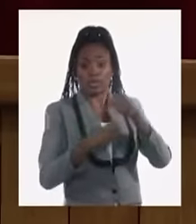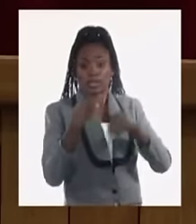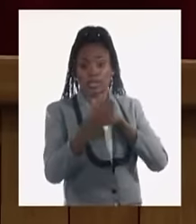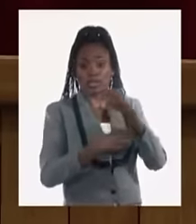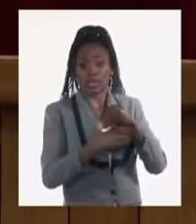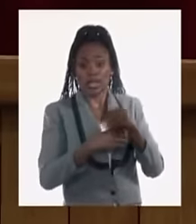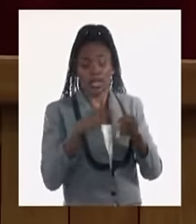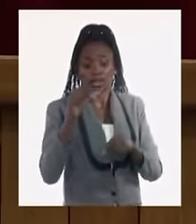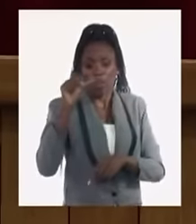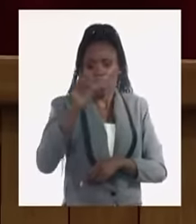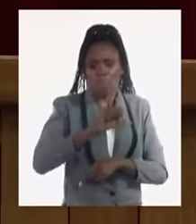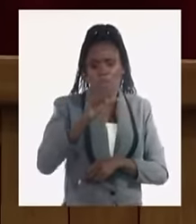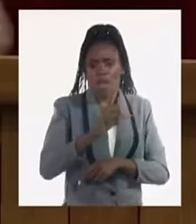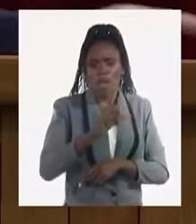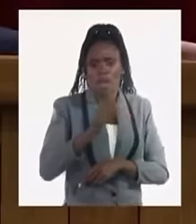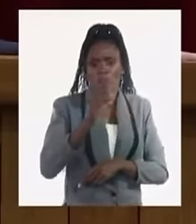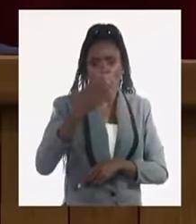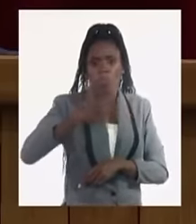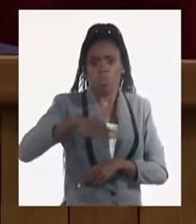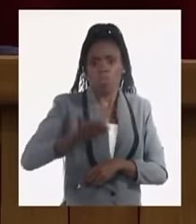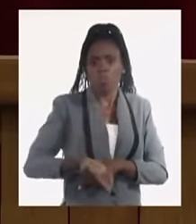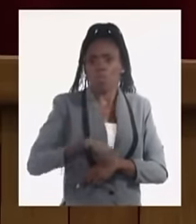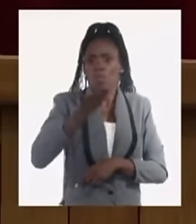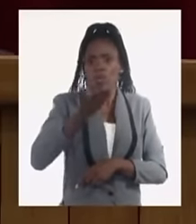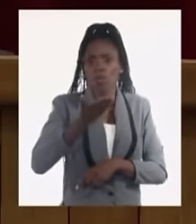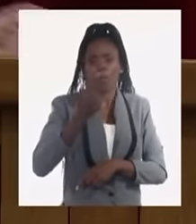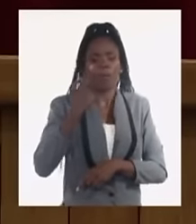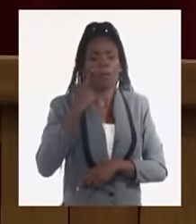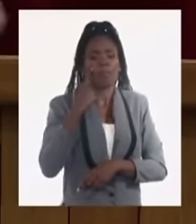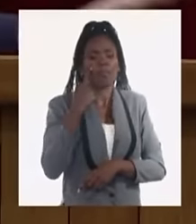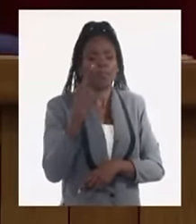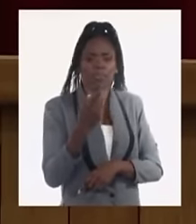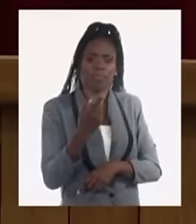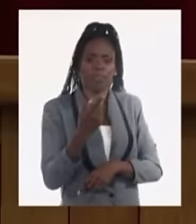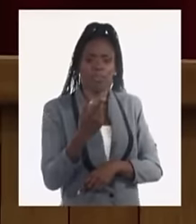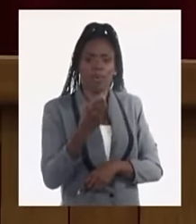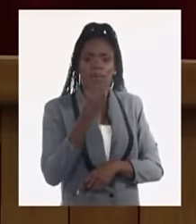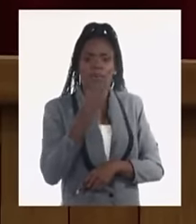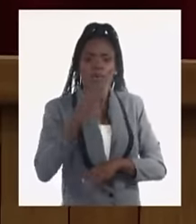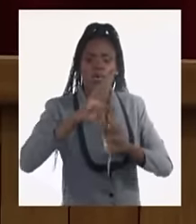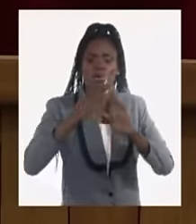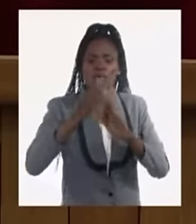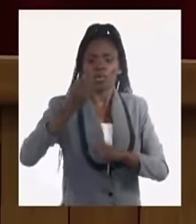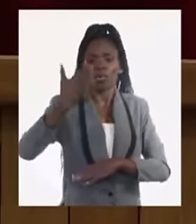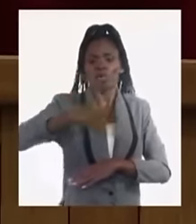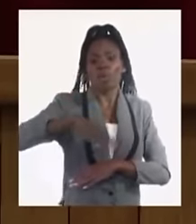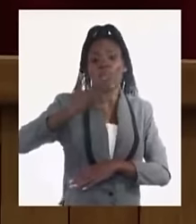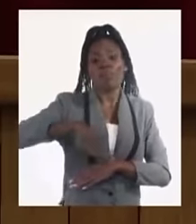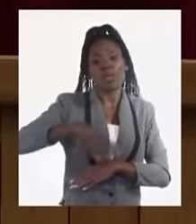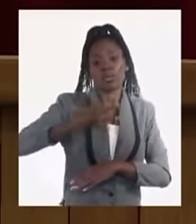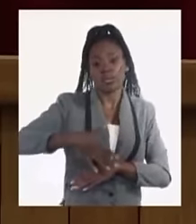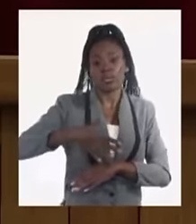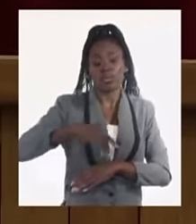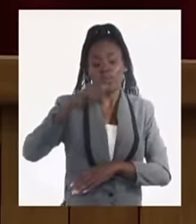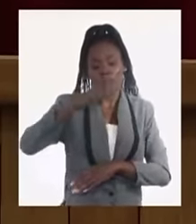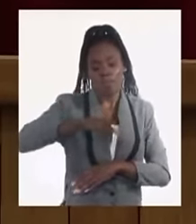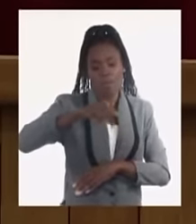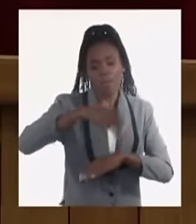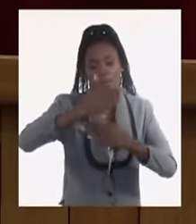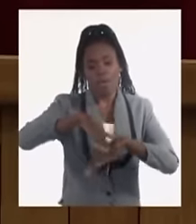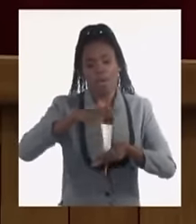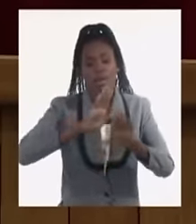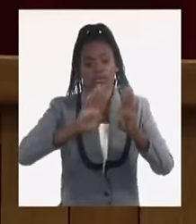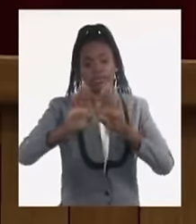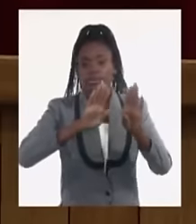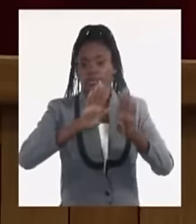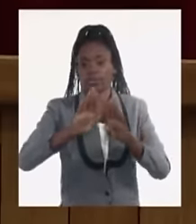especulativa, es la que entonces se toma como referencia para poner todos los precios abusivos que hoy están en el